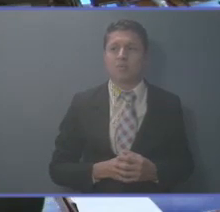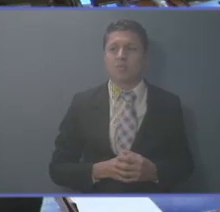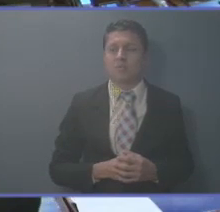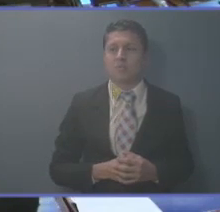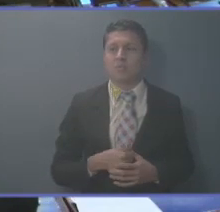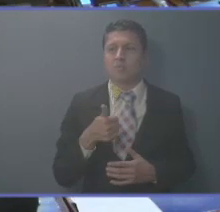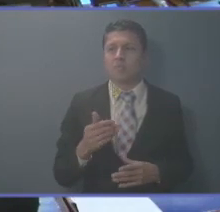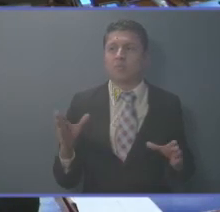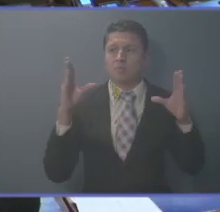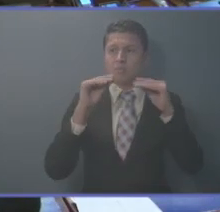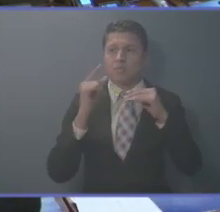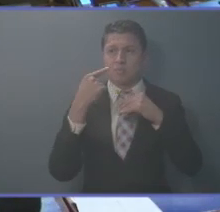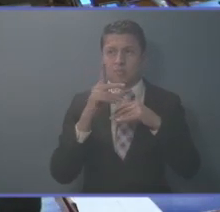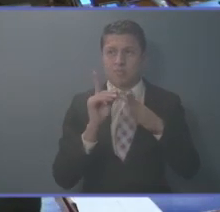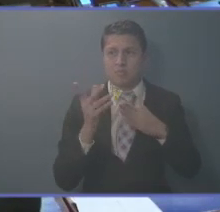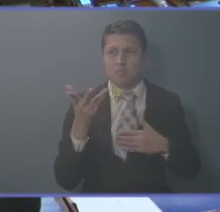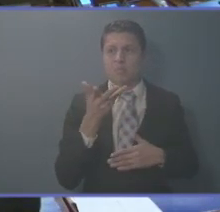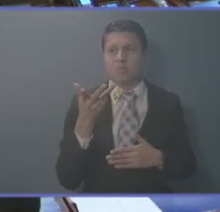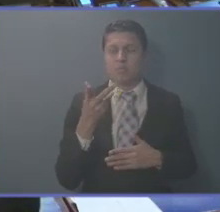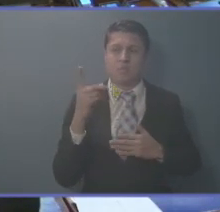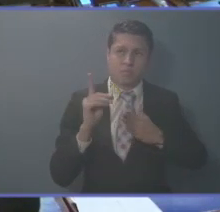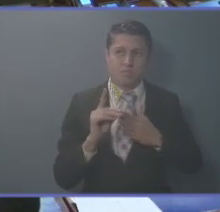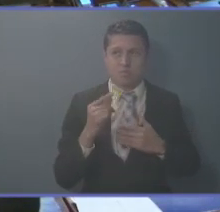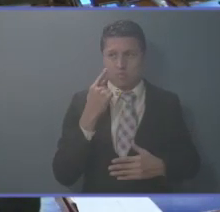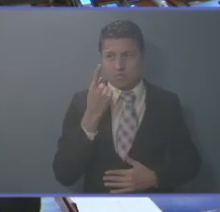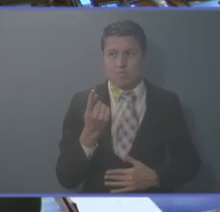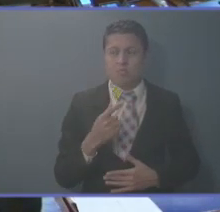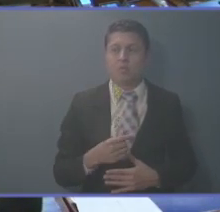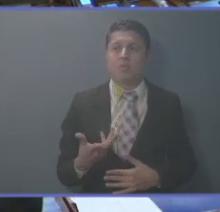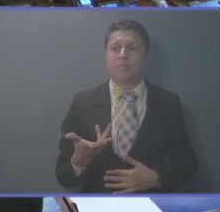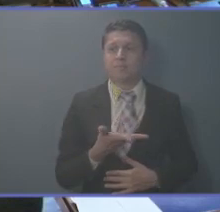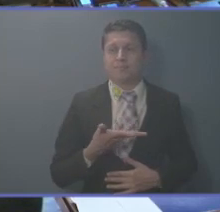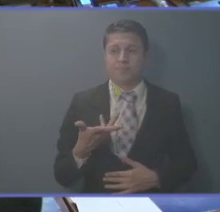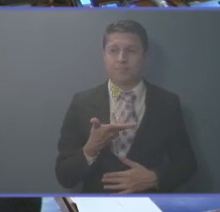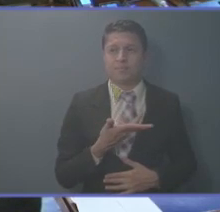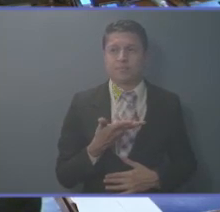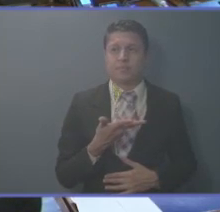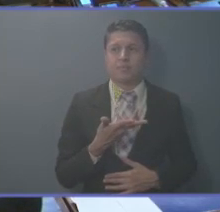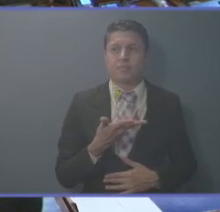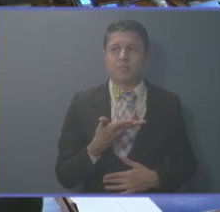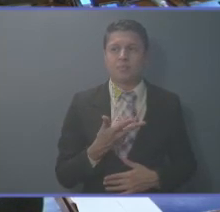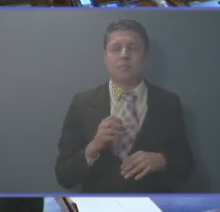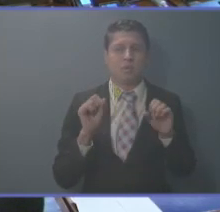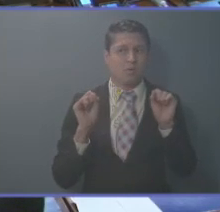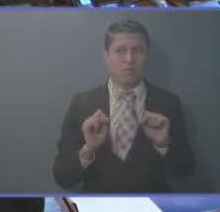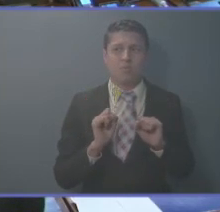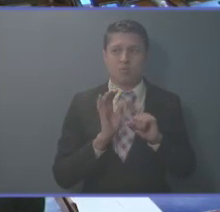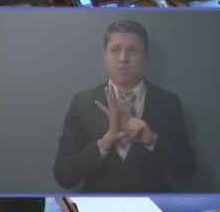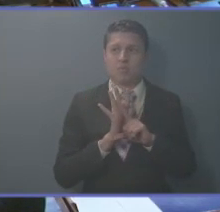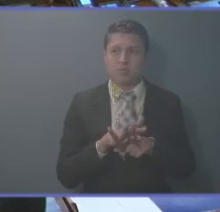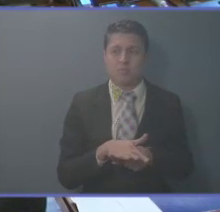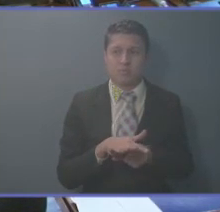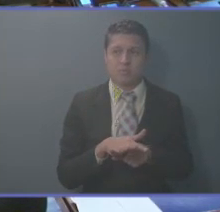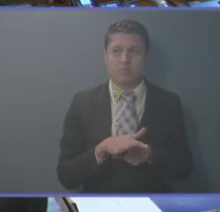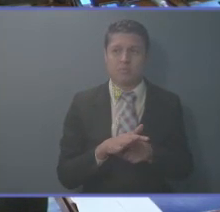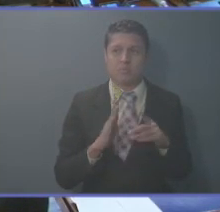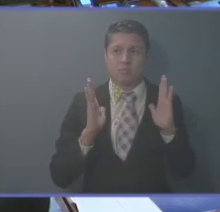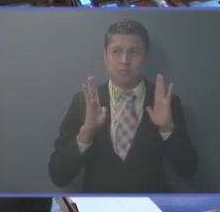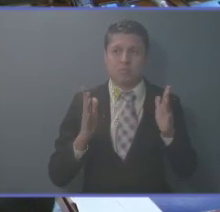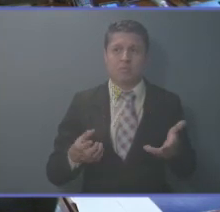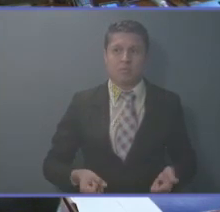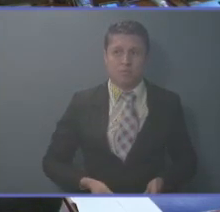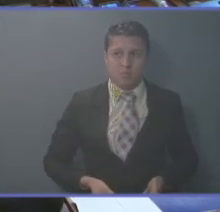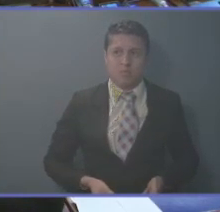Buenas noches, colegas. Miren, nosotros no podemos obligar al órgano ejecutivo